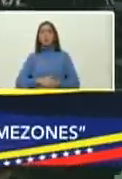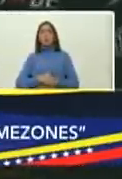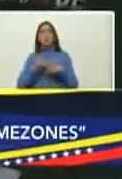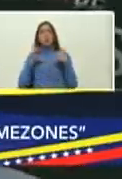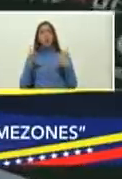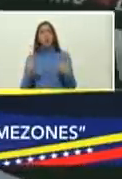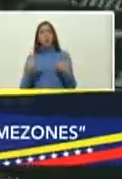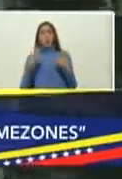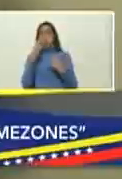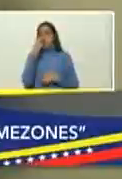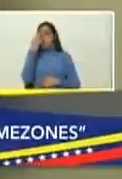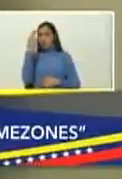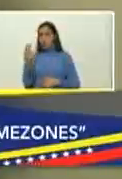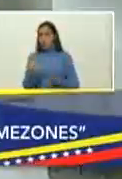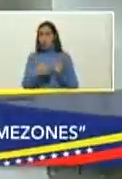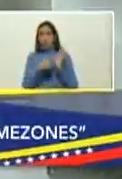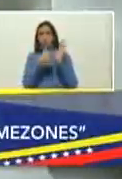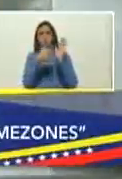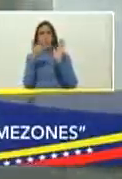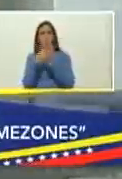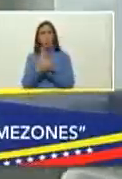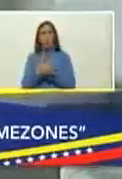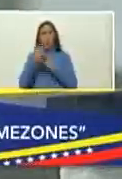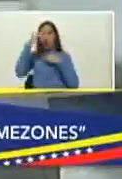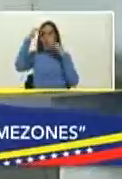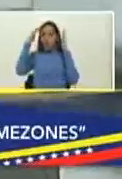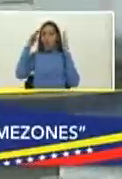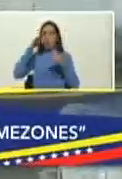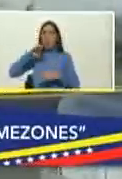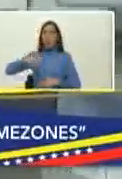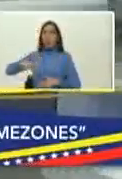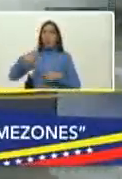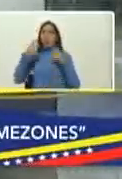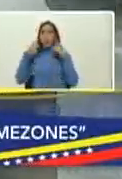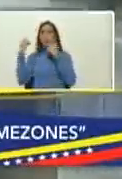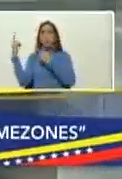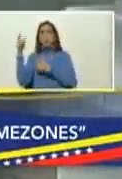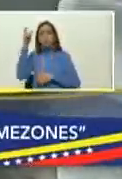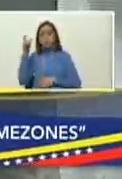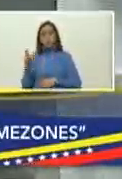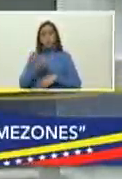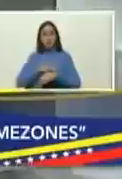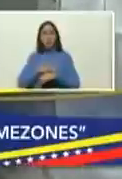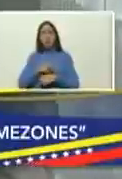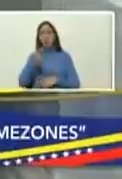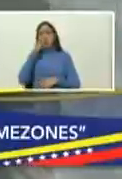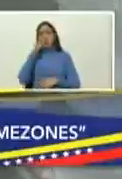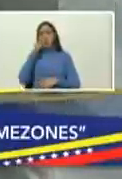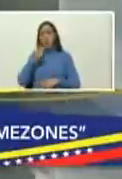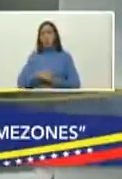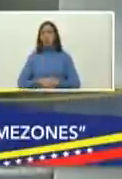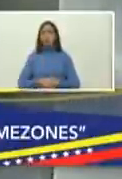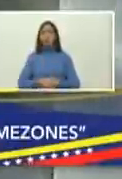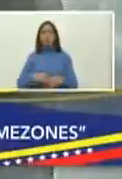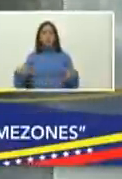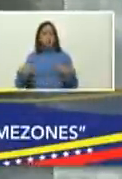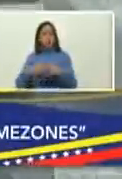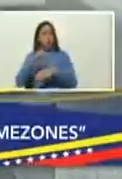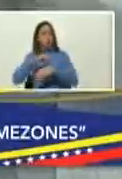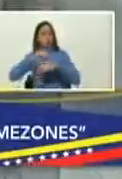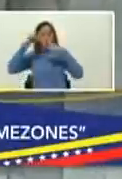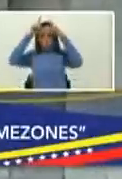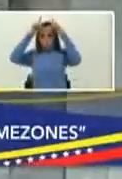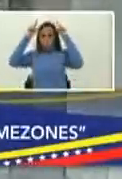podemos verificar la atención de nuestra población se encuentra la doctora de guardia el equipo básico de salud presidente nuestra enfermera